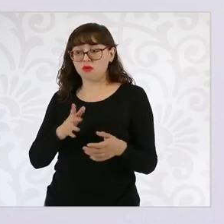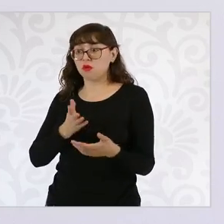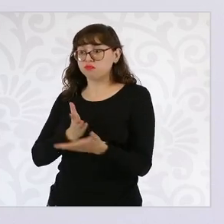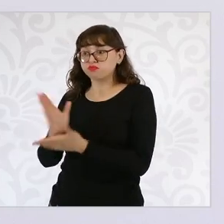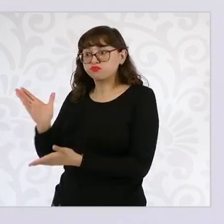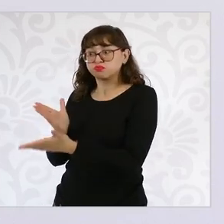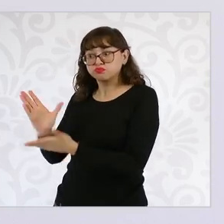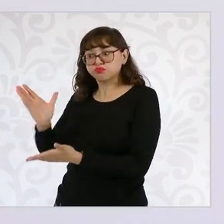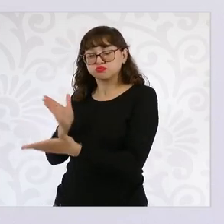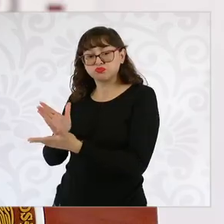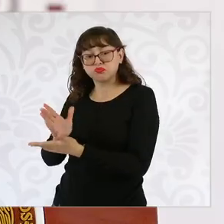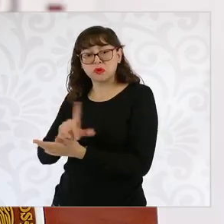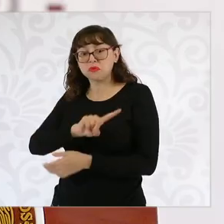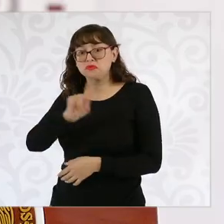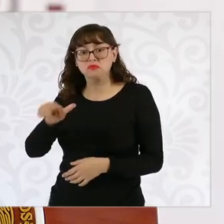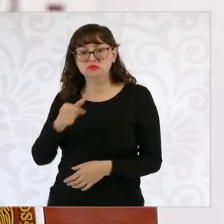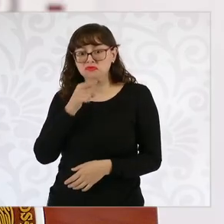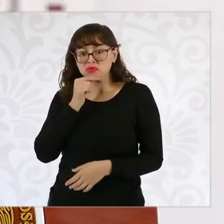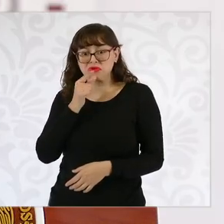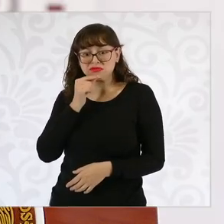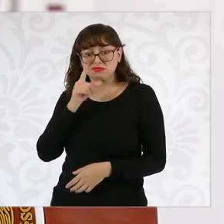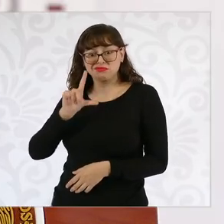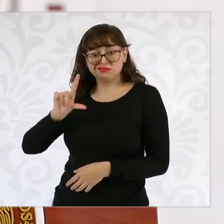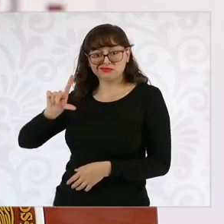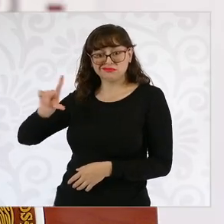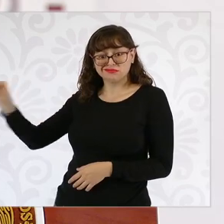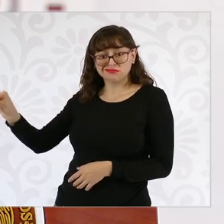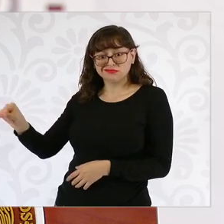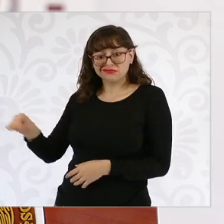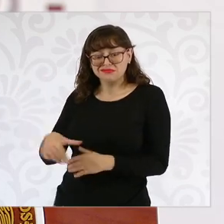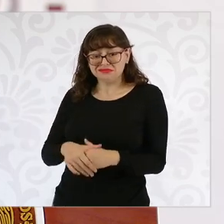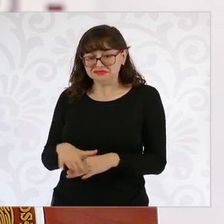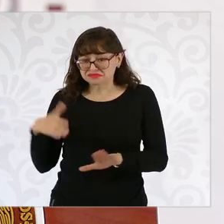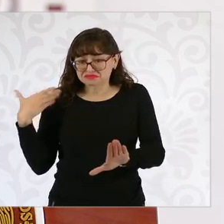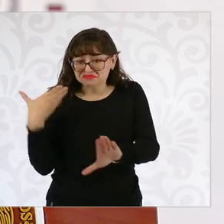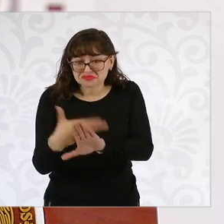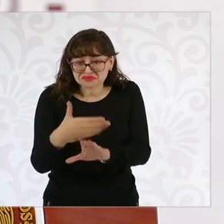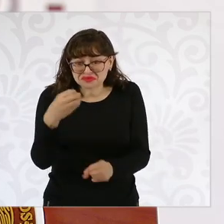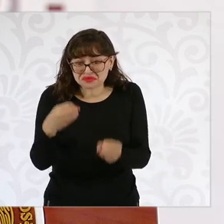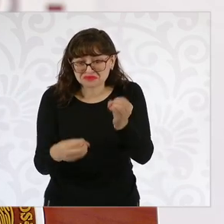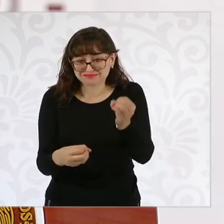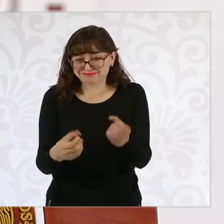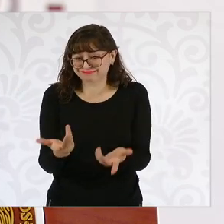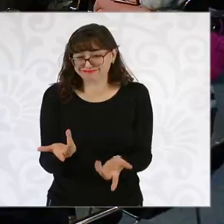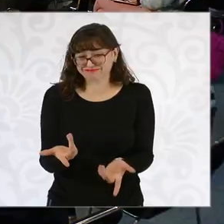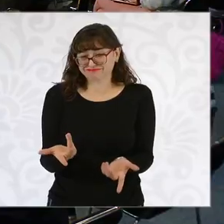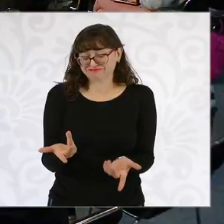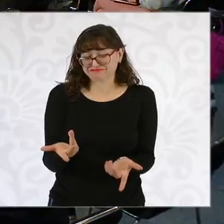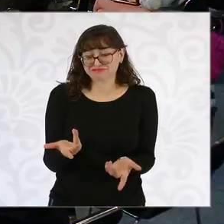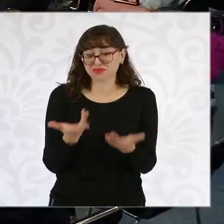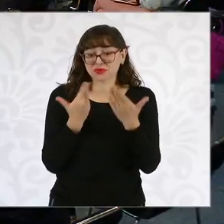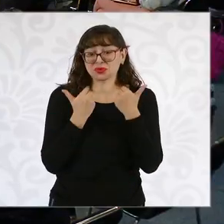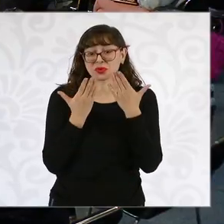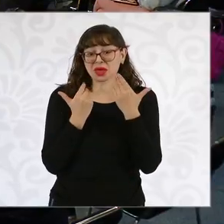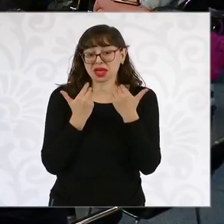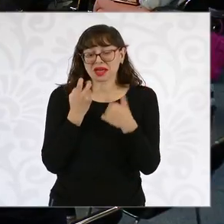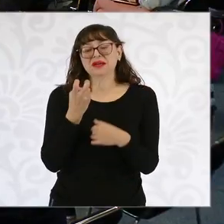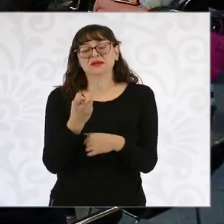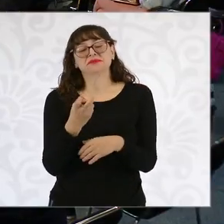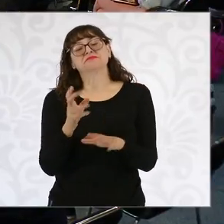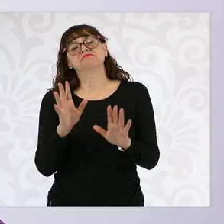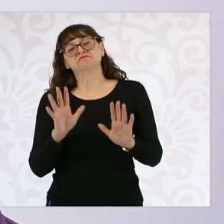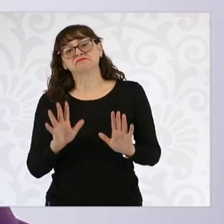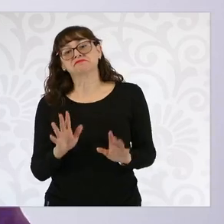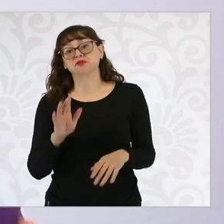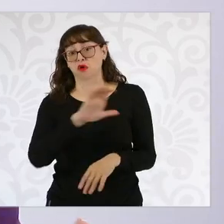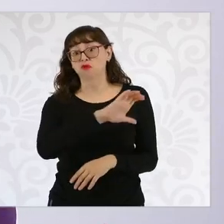Esa es la información que tenemos, pero entiendo que van a dar más información. Entonces, se vio la